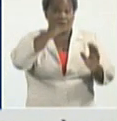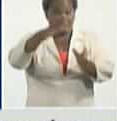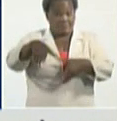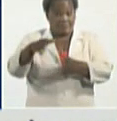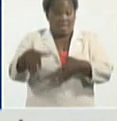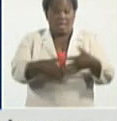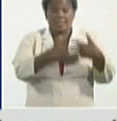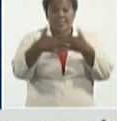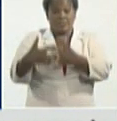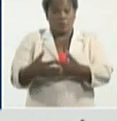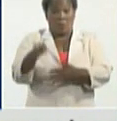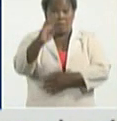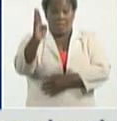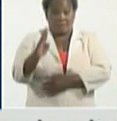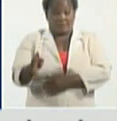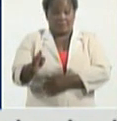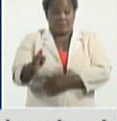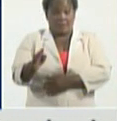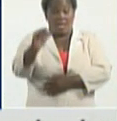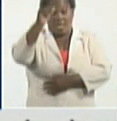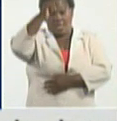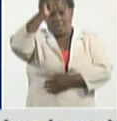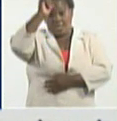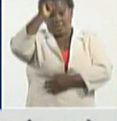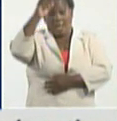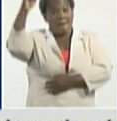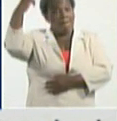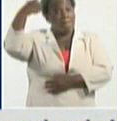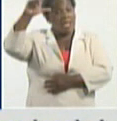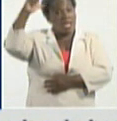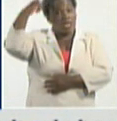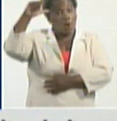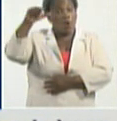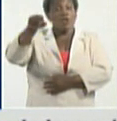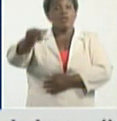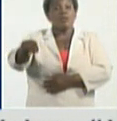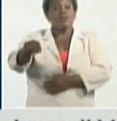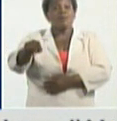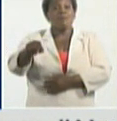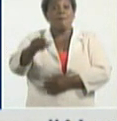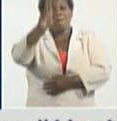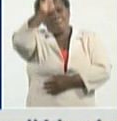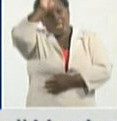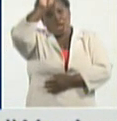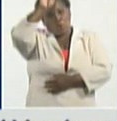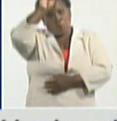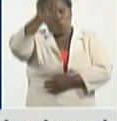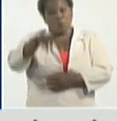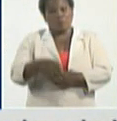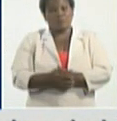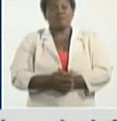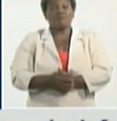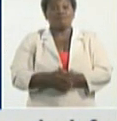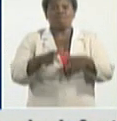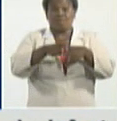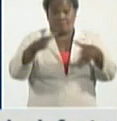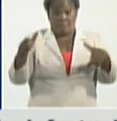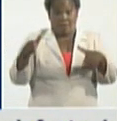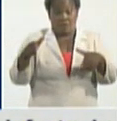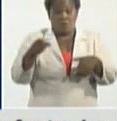Unidos Brasil la India México y Perú entre el número los de mayor número de fallecidos